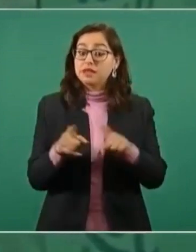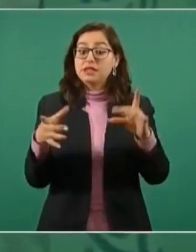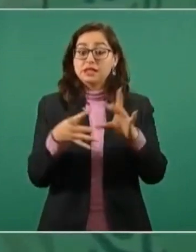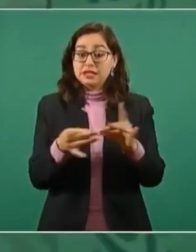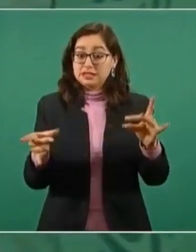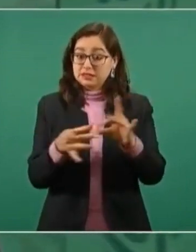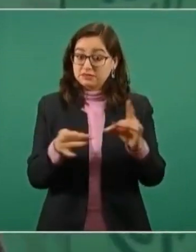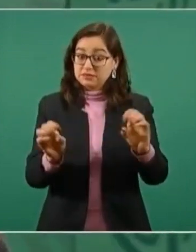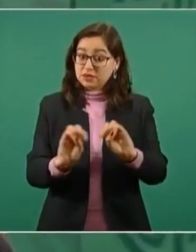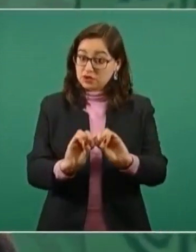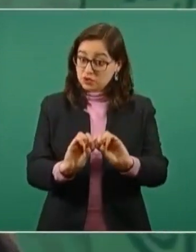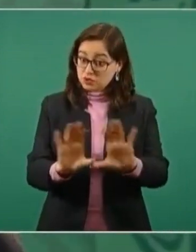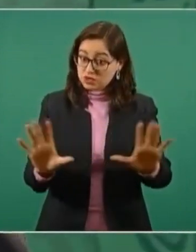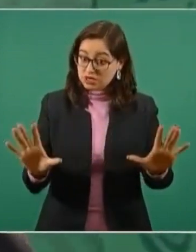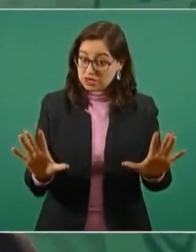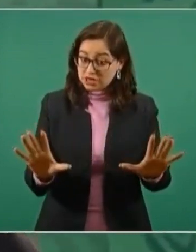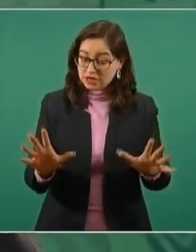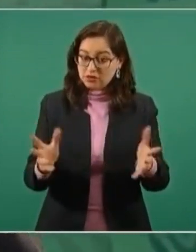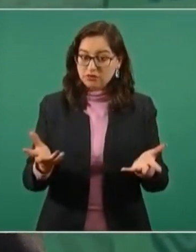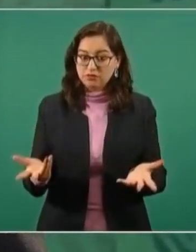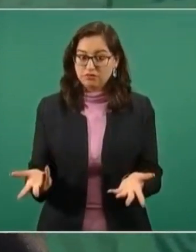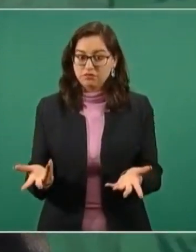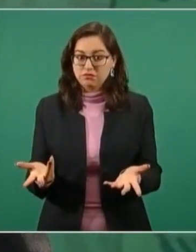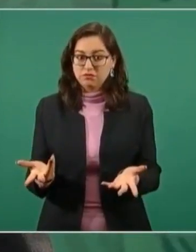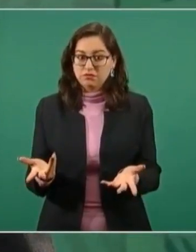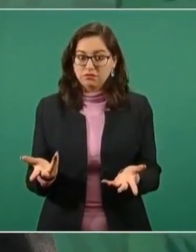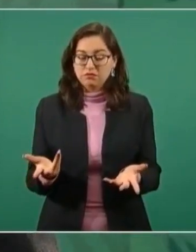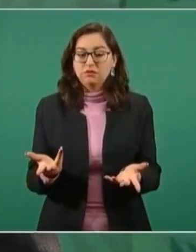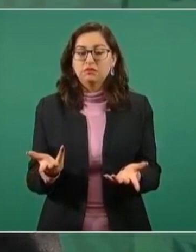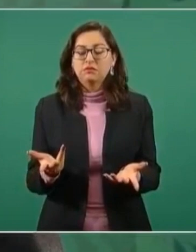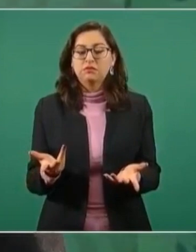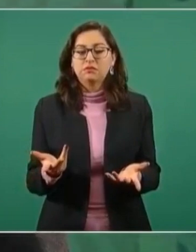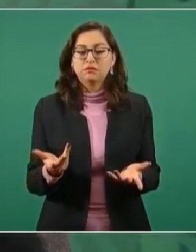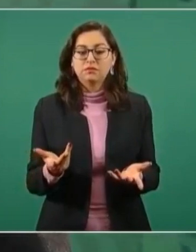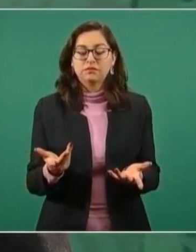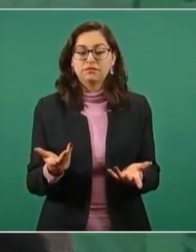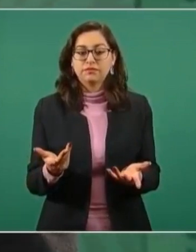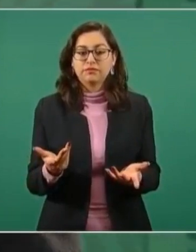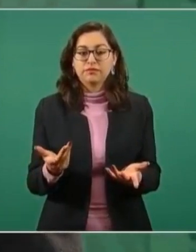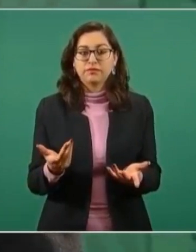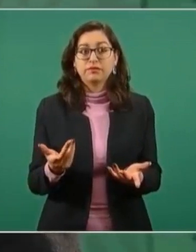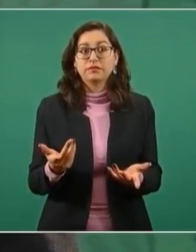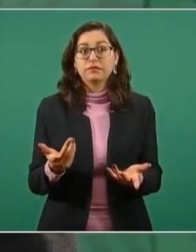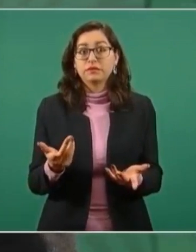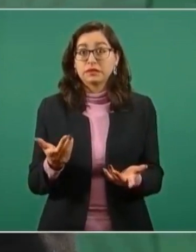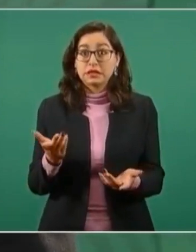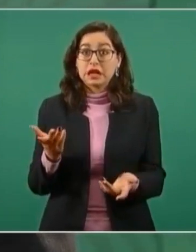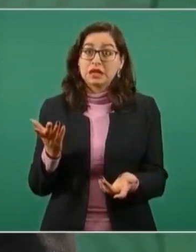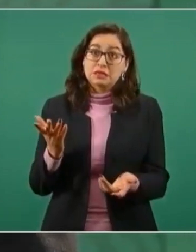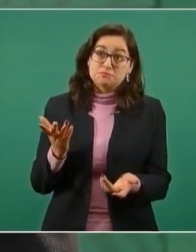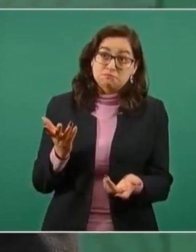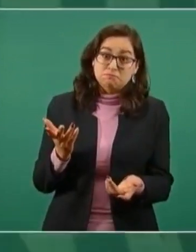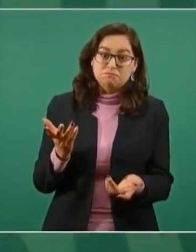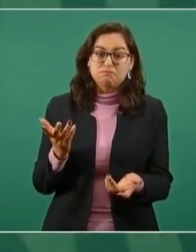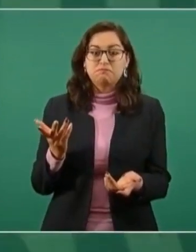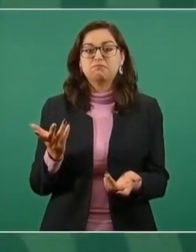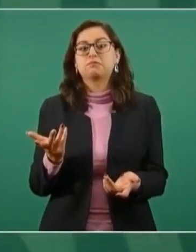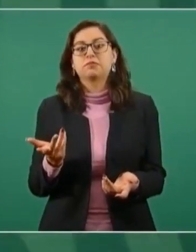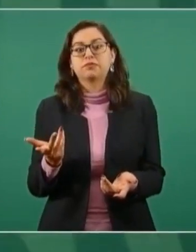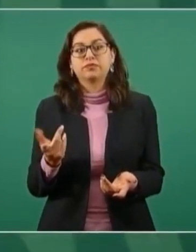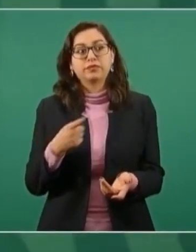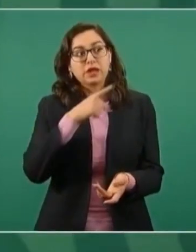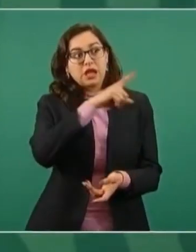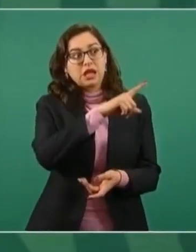ninguna represalia de que no nos